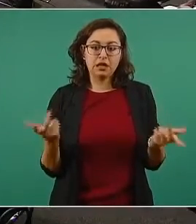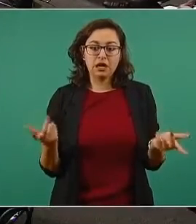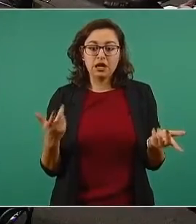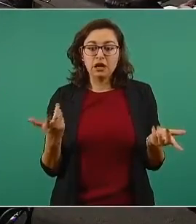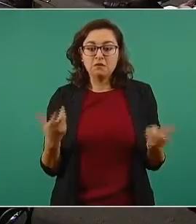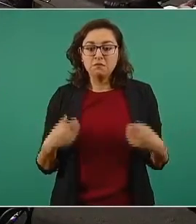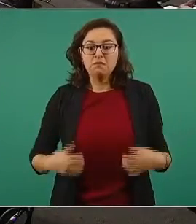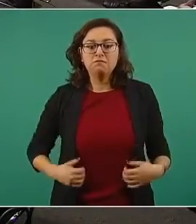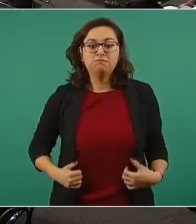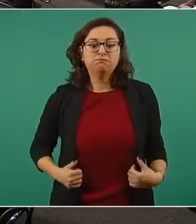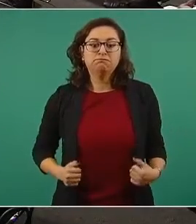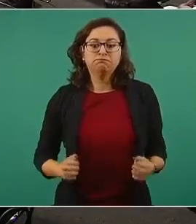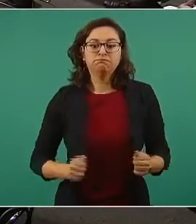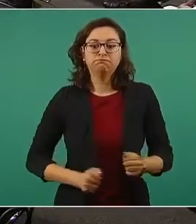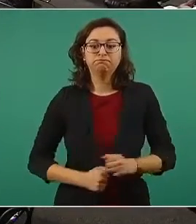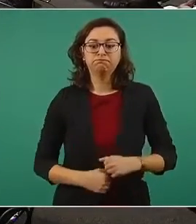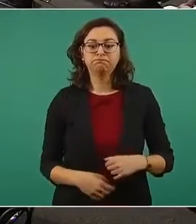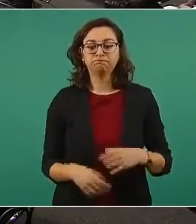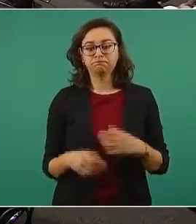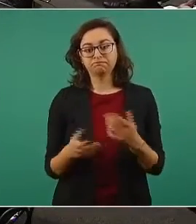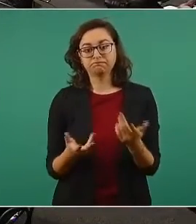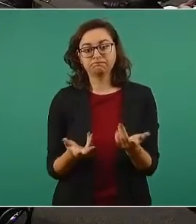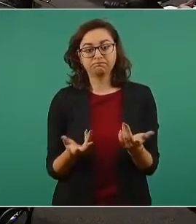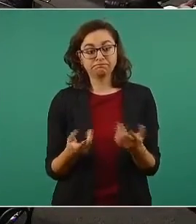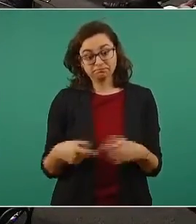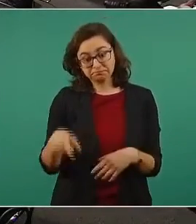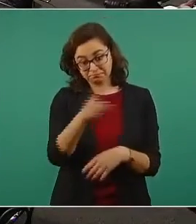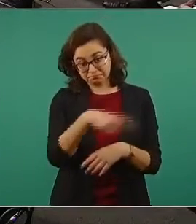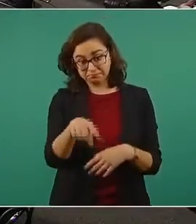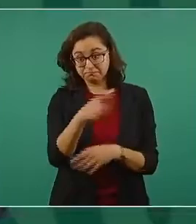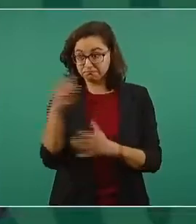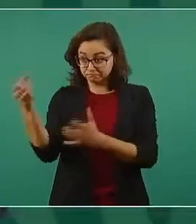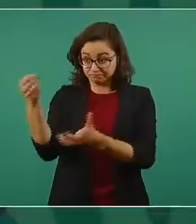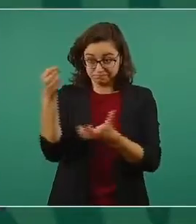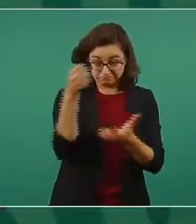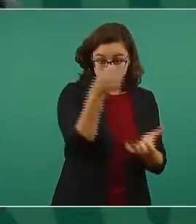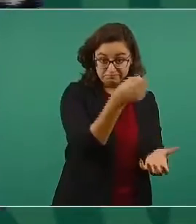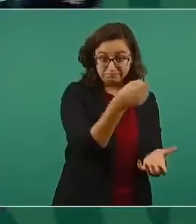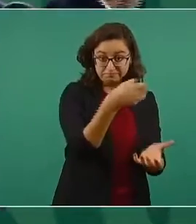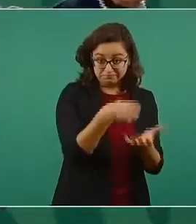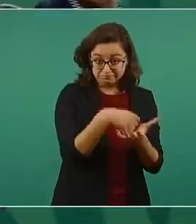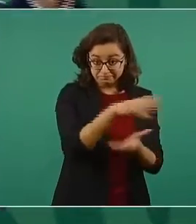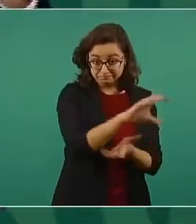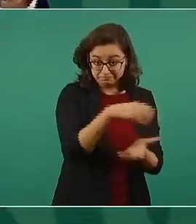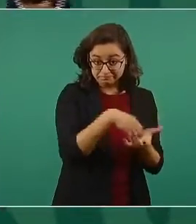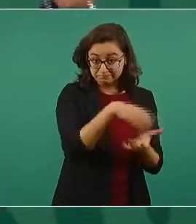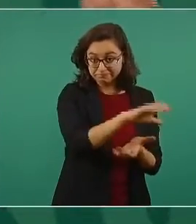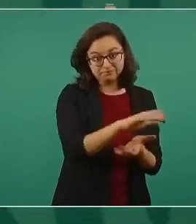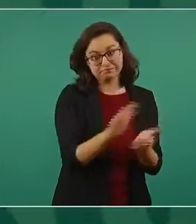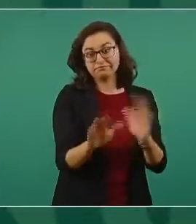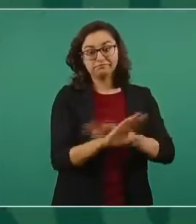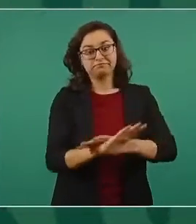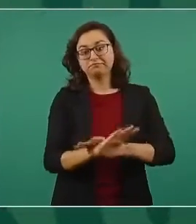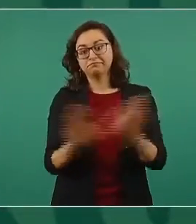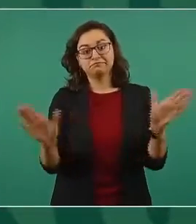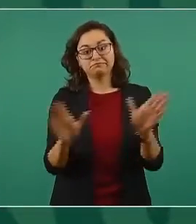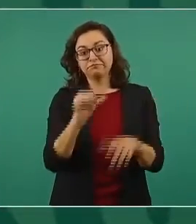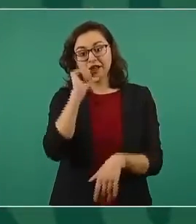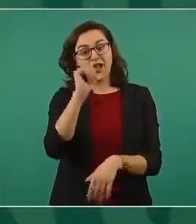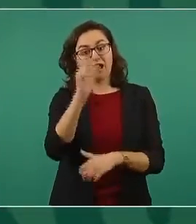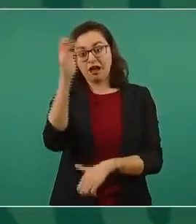tienen las partidas que tenían para comprar a todos,